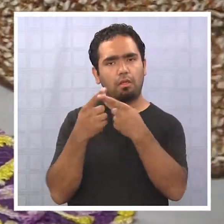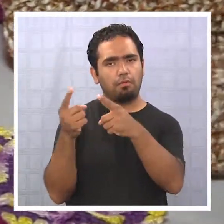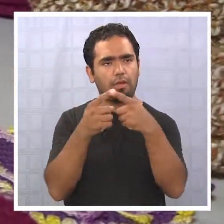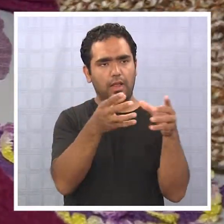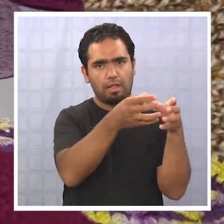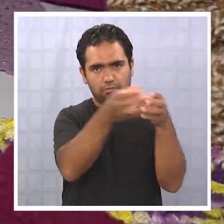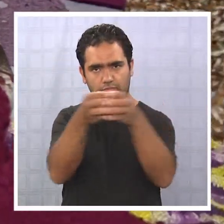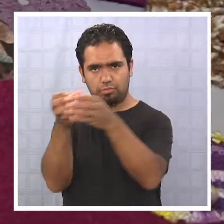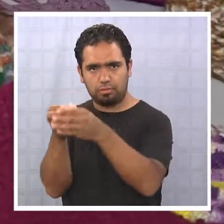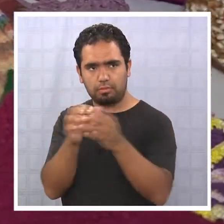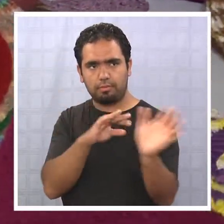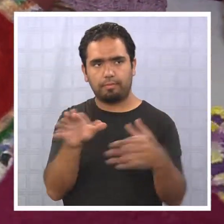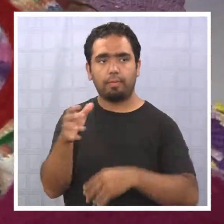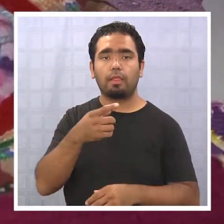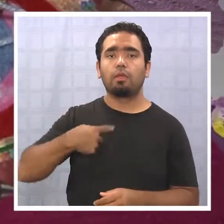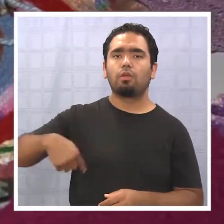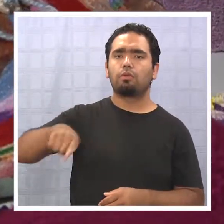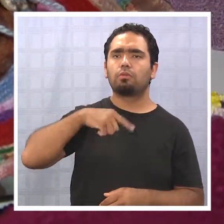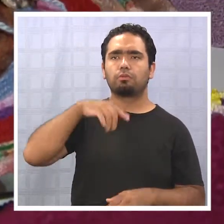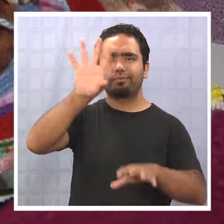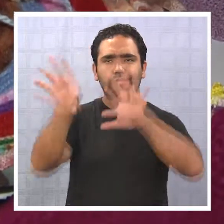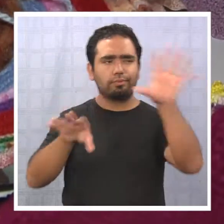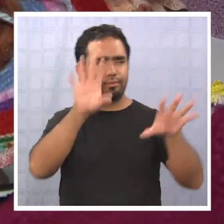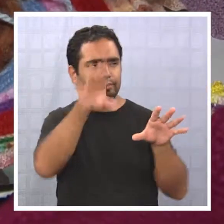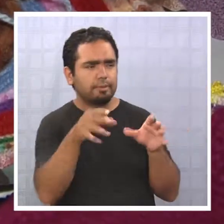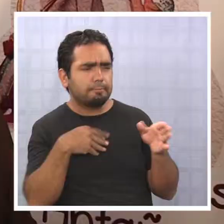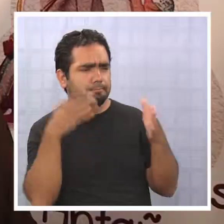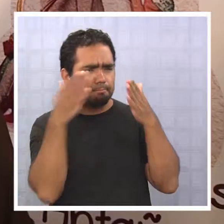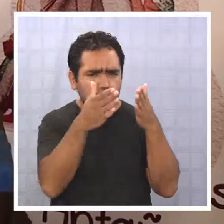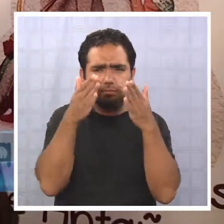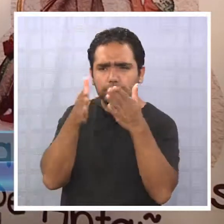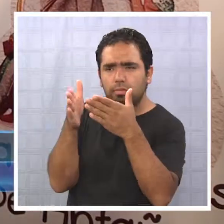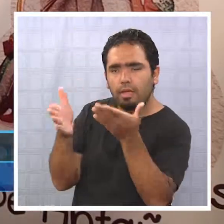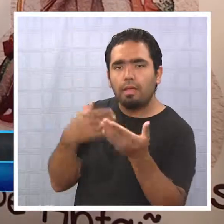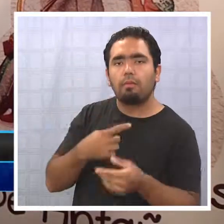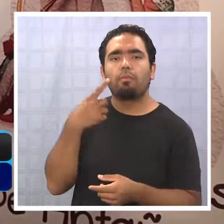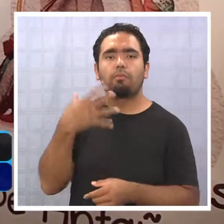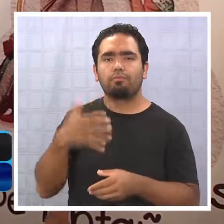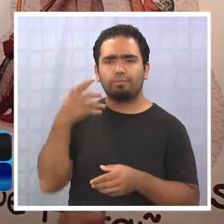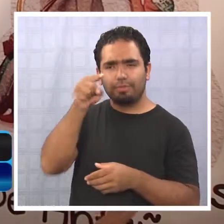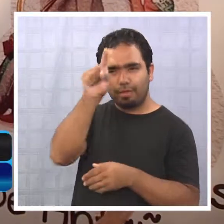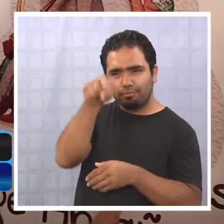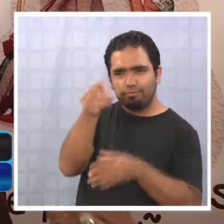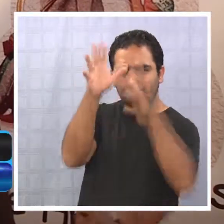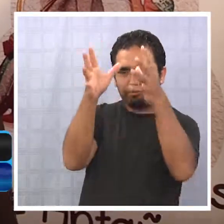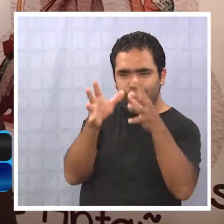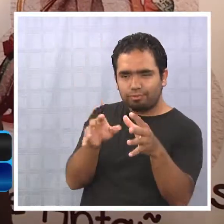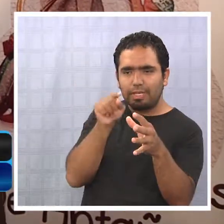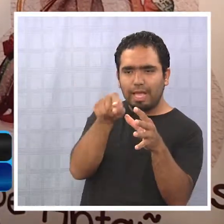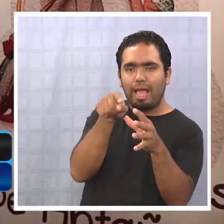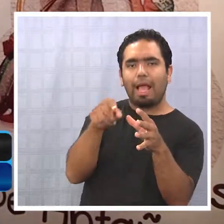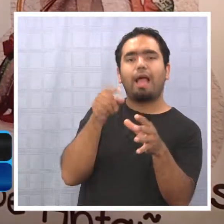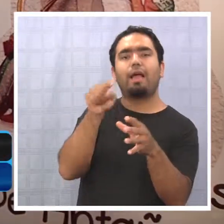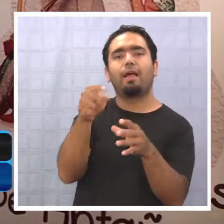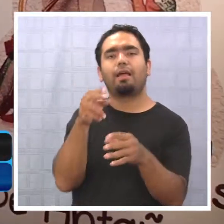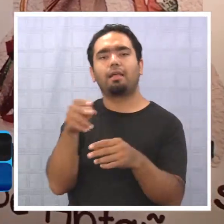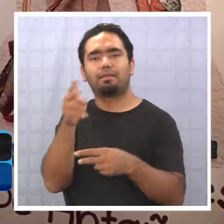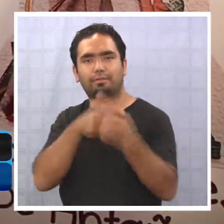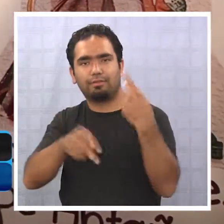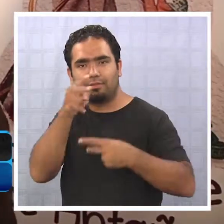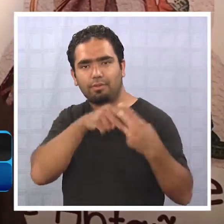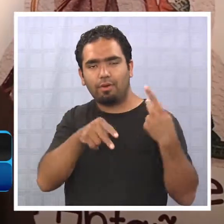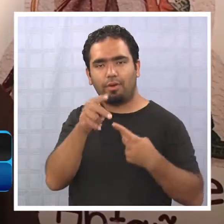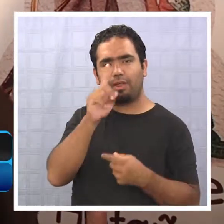fomentando, trabajando estratégicamente con las distintas organizaciones. De las áreas de intervención que nosotros tenemos como Consejo de la Cultura tiene que ver con el rescate